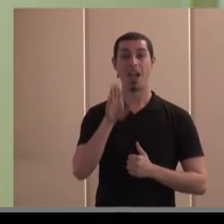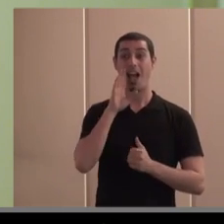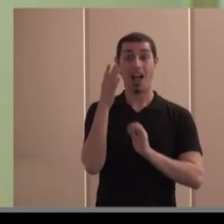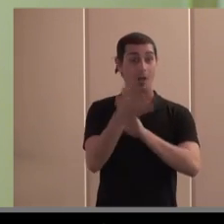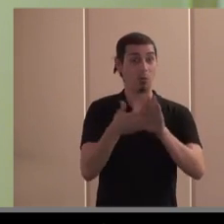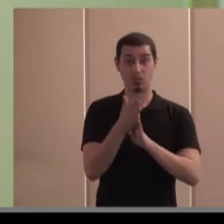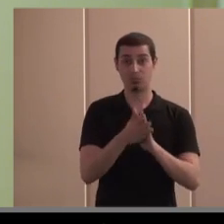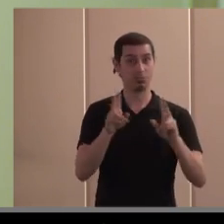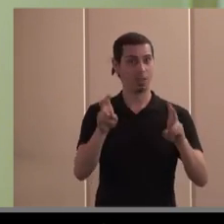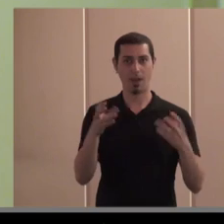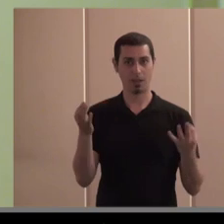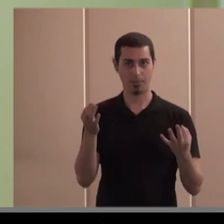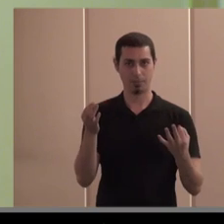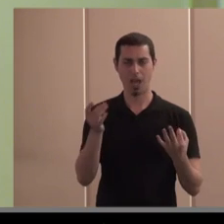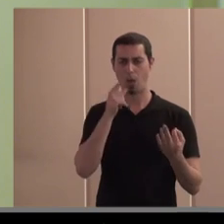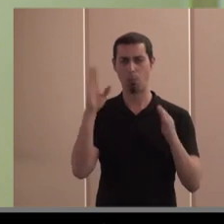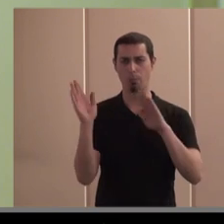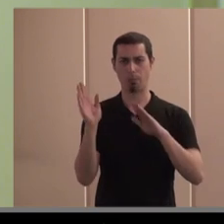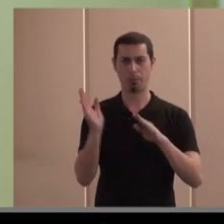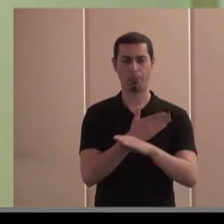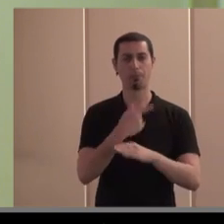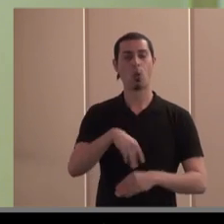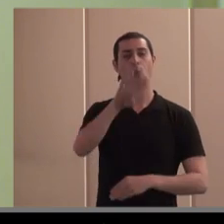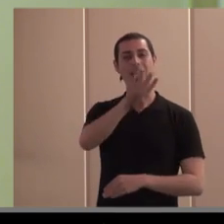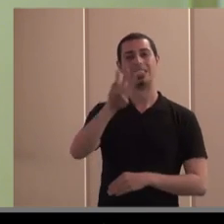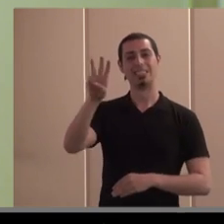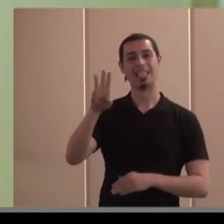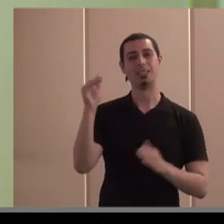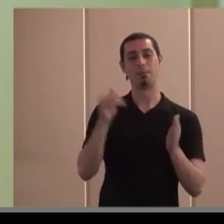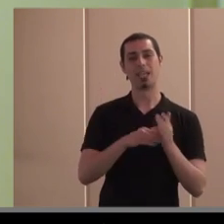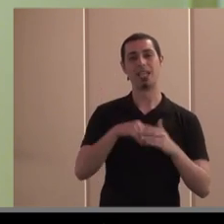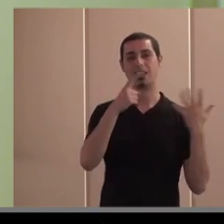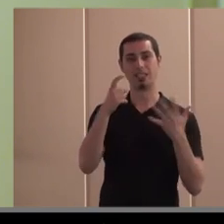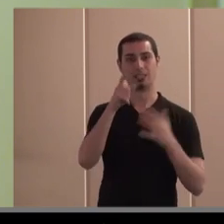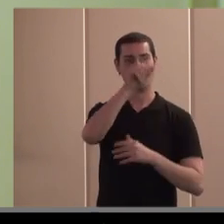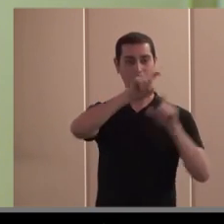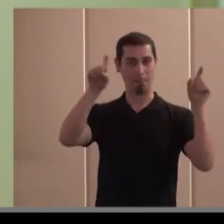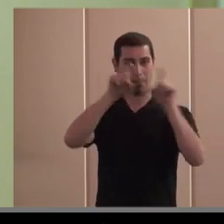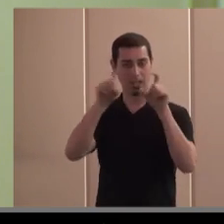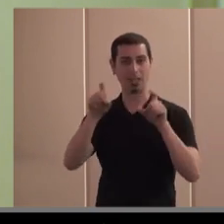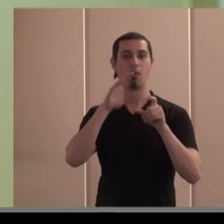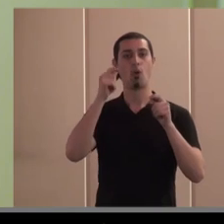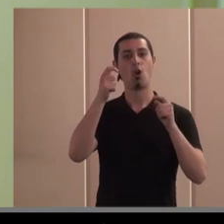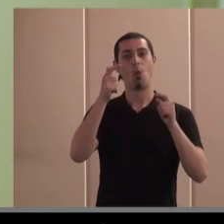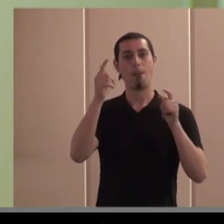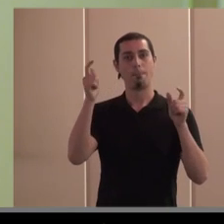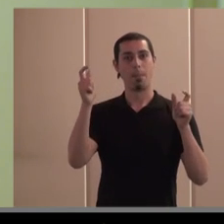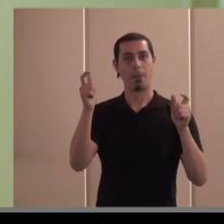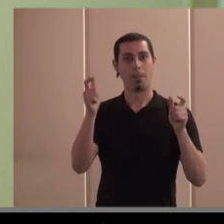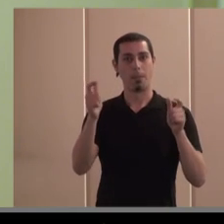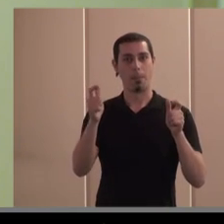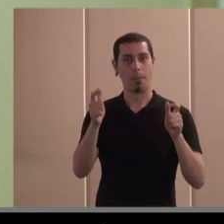qué estamos hablando? esto ya lo paso rápidamente 43.361 empresas hemos ido bajando un poquito